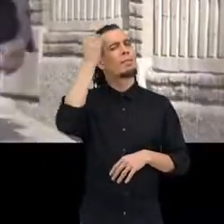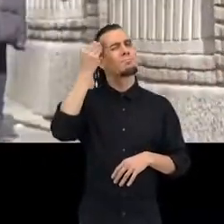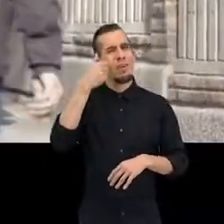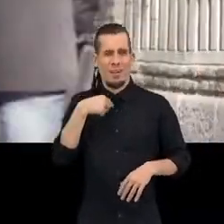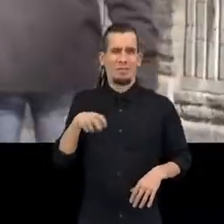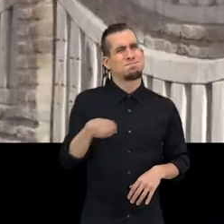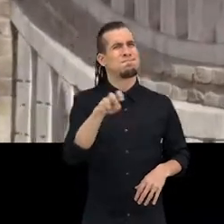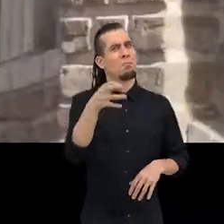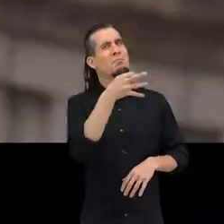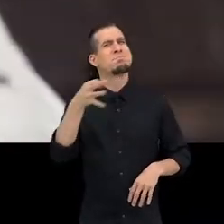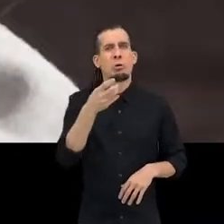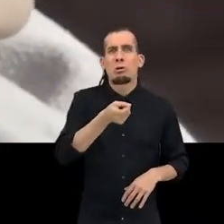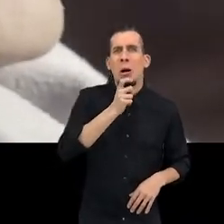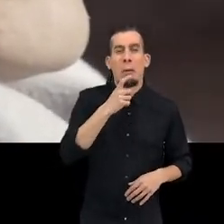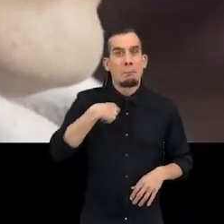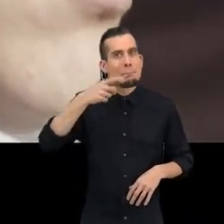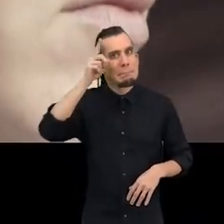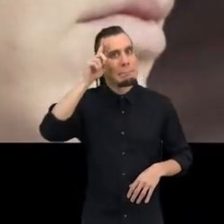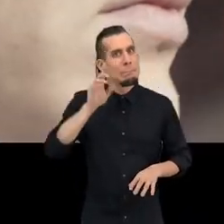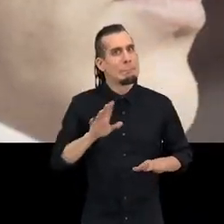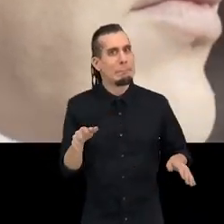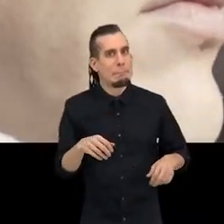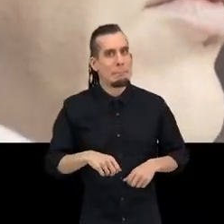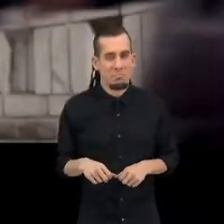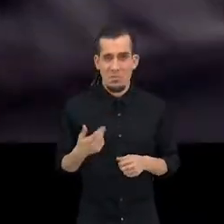A veces digo No se como lo hizo